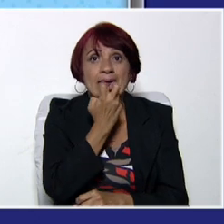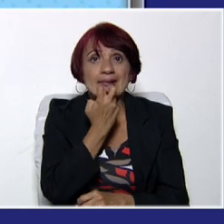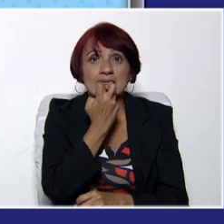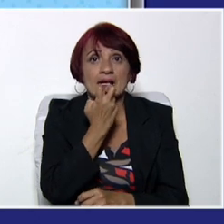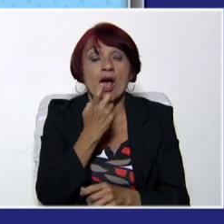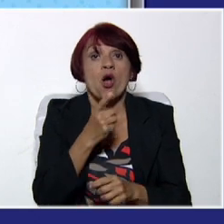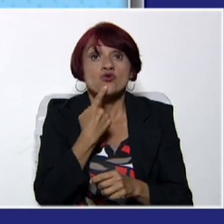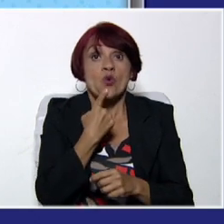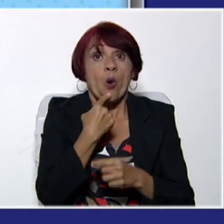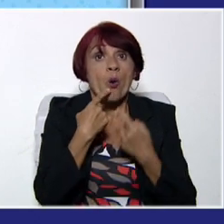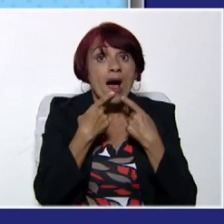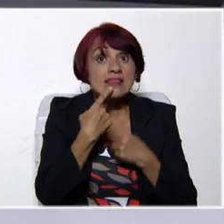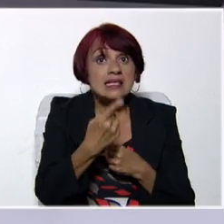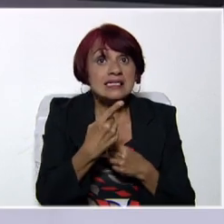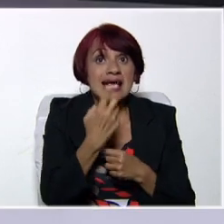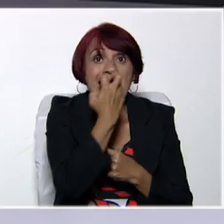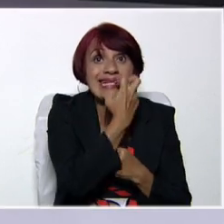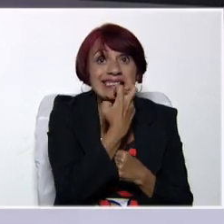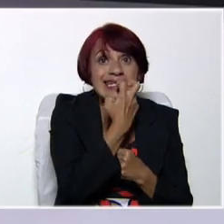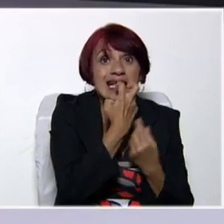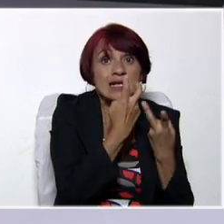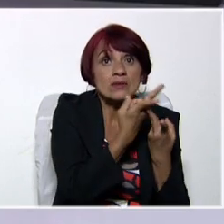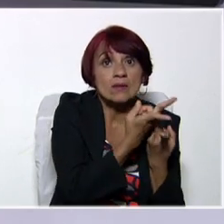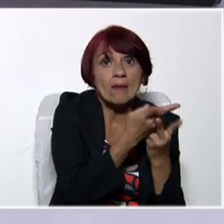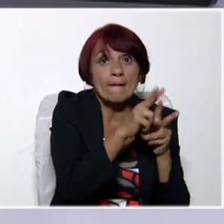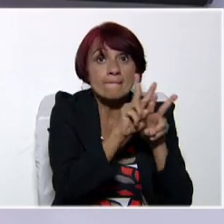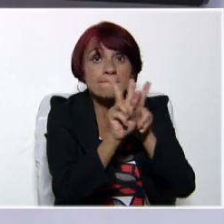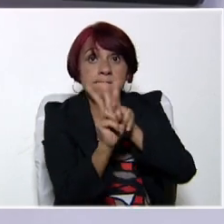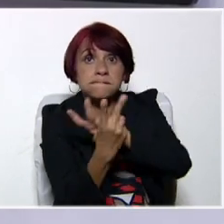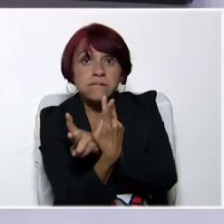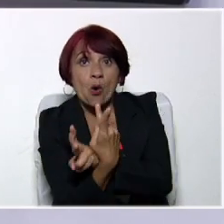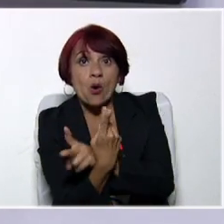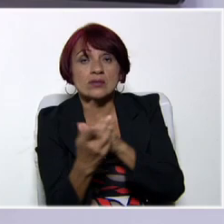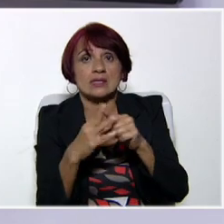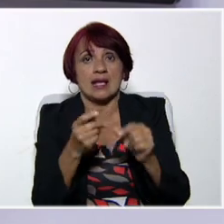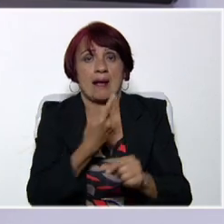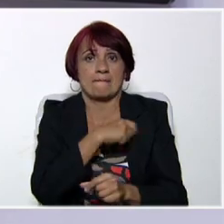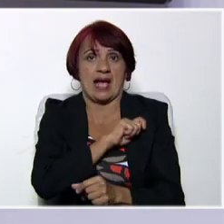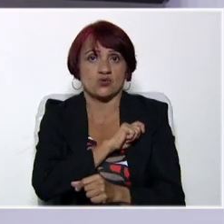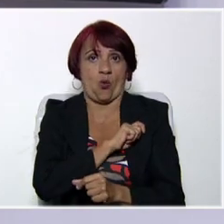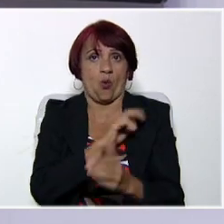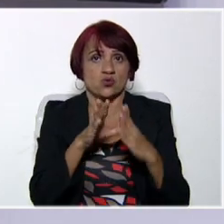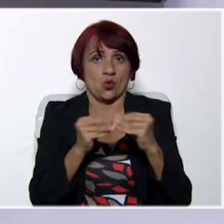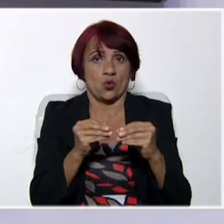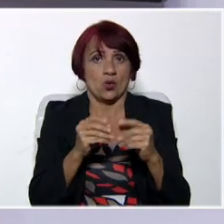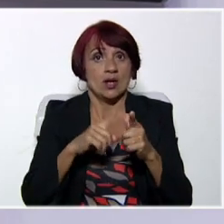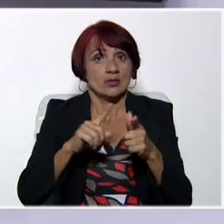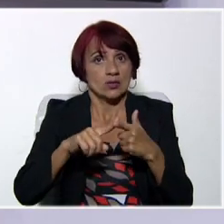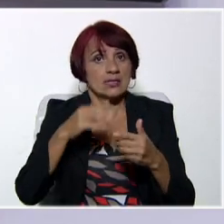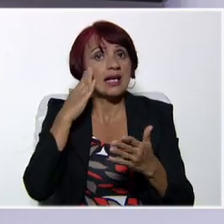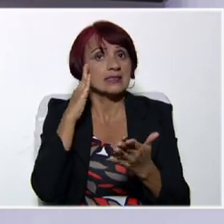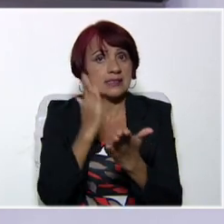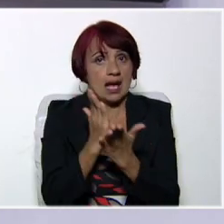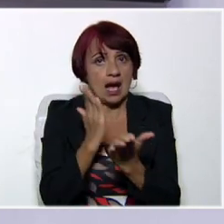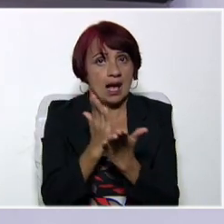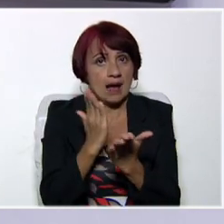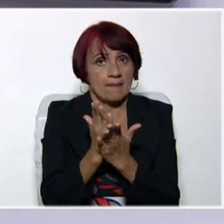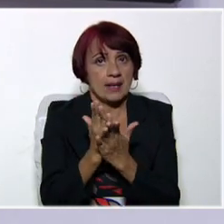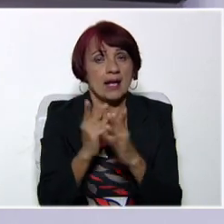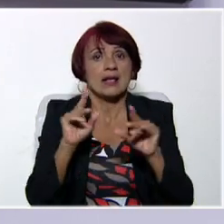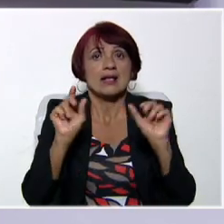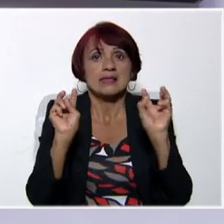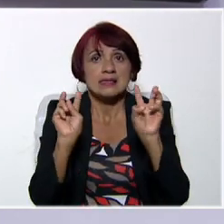diferencia. Yo trabajo de lunes a jueves, pero yo trabajo enseñando inglés. Recuerden que siempre son los